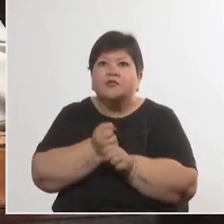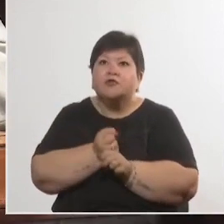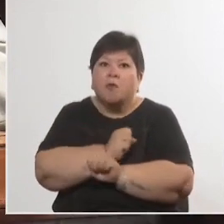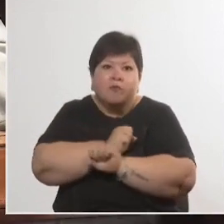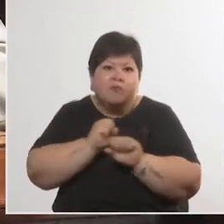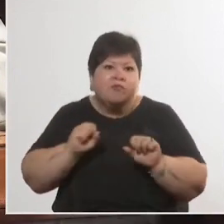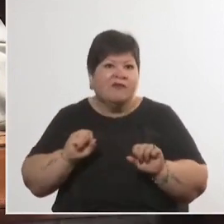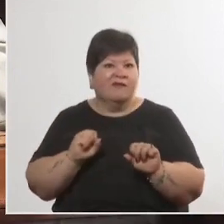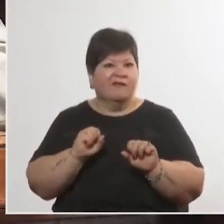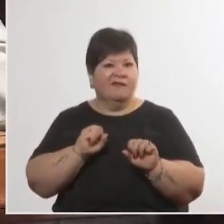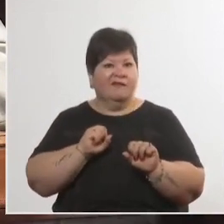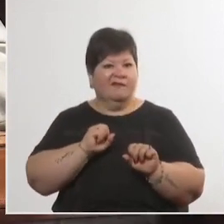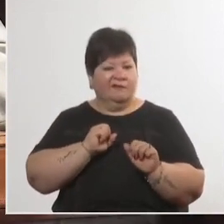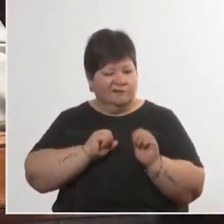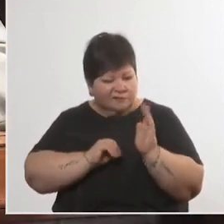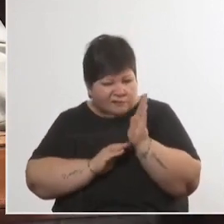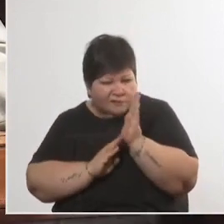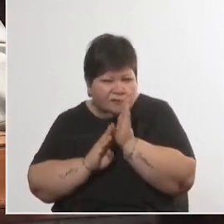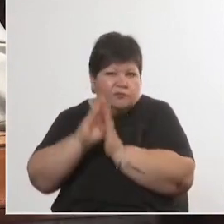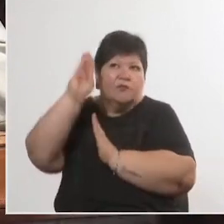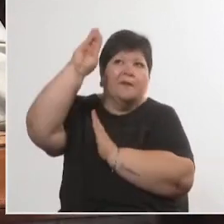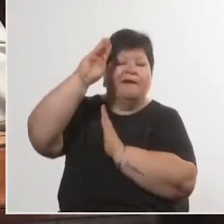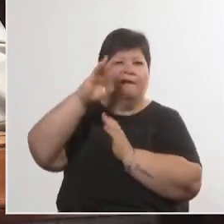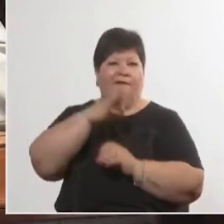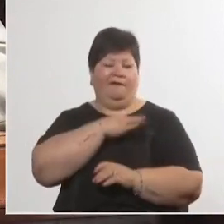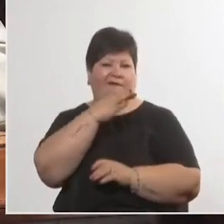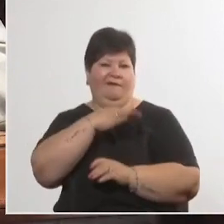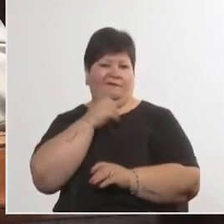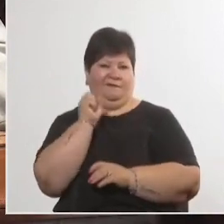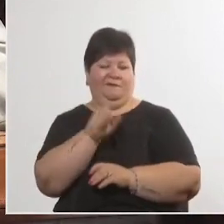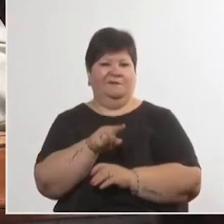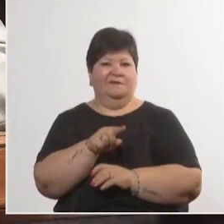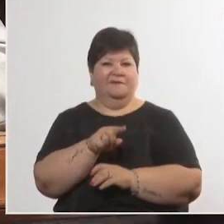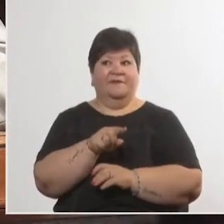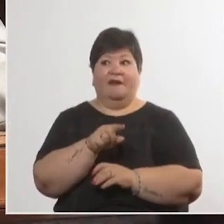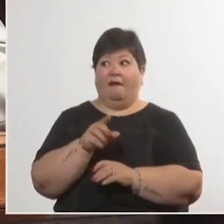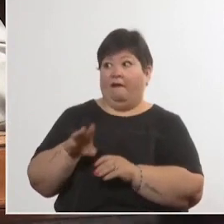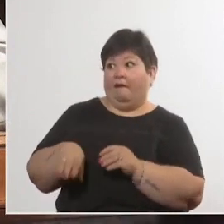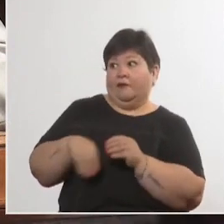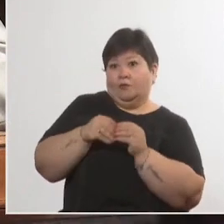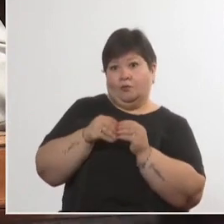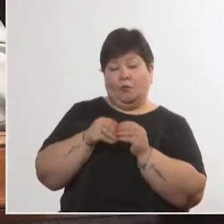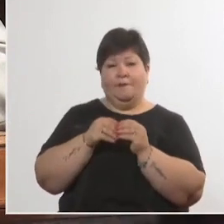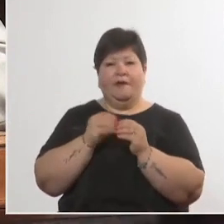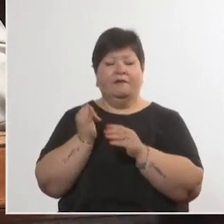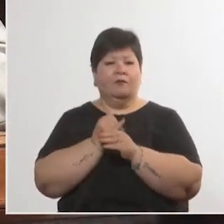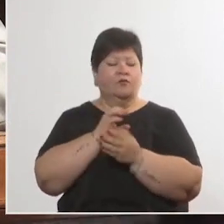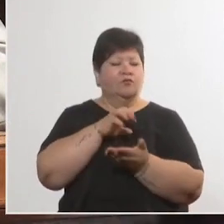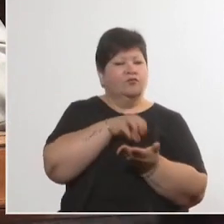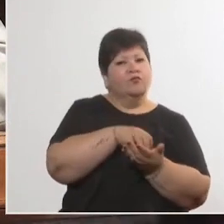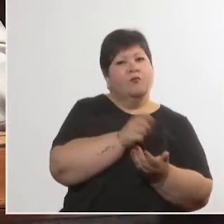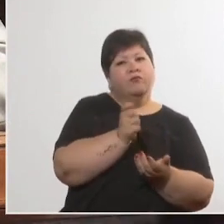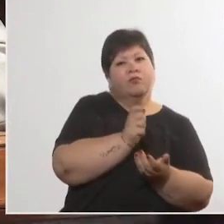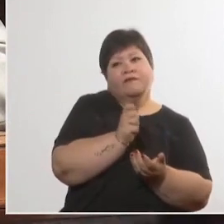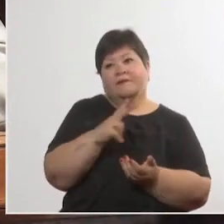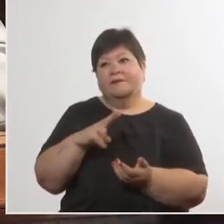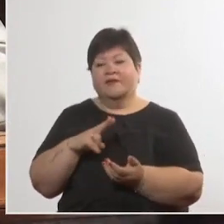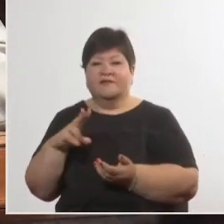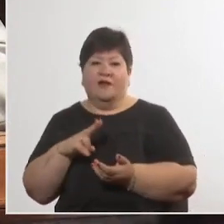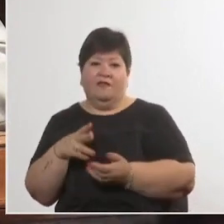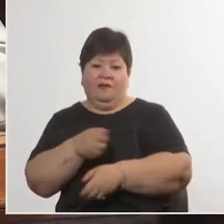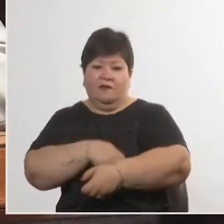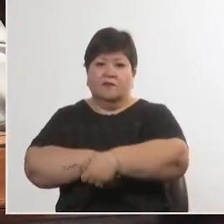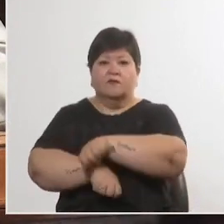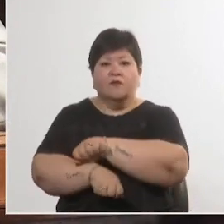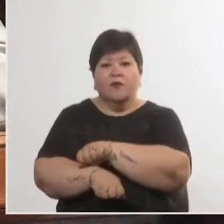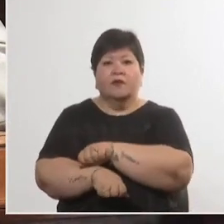vida. Y a esto se suman instituciones públicas y privadas que en base al esfuerzo